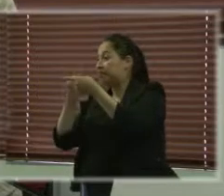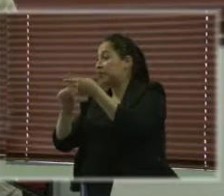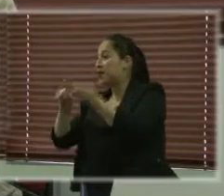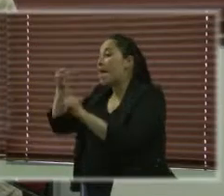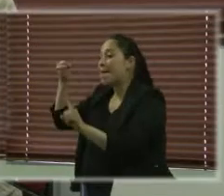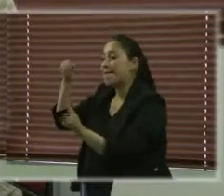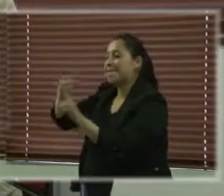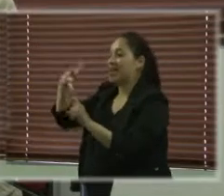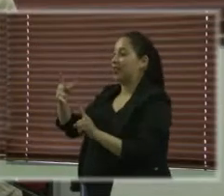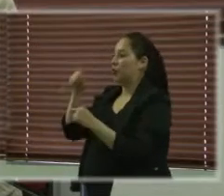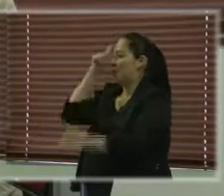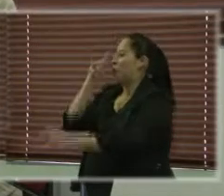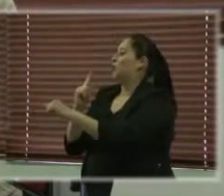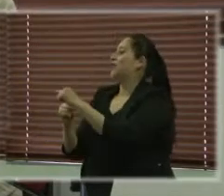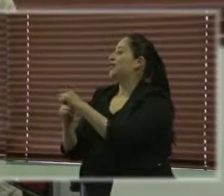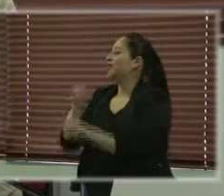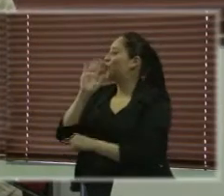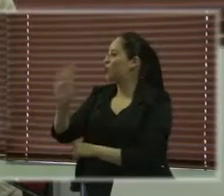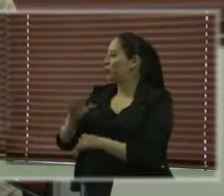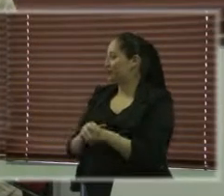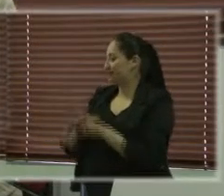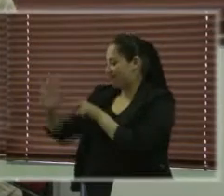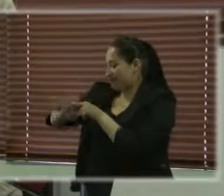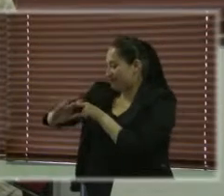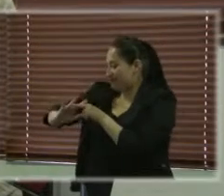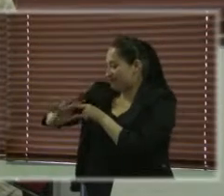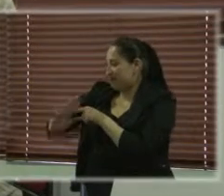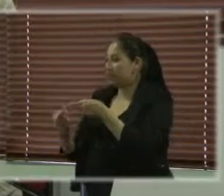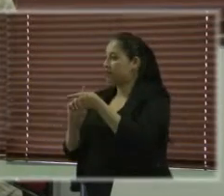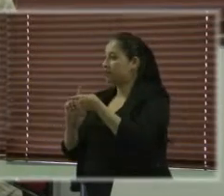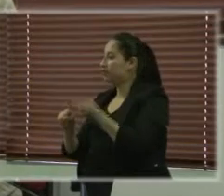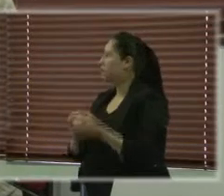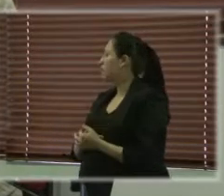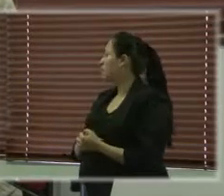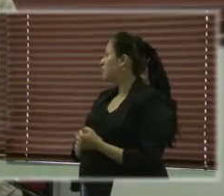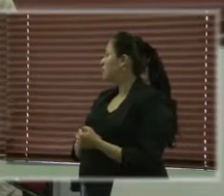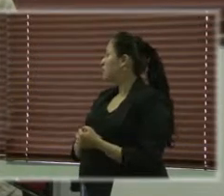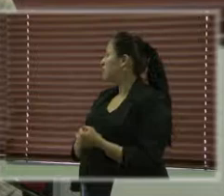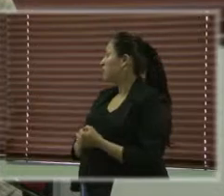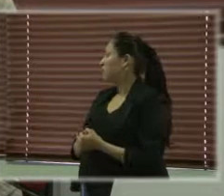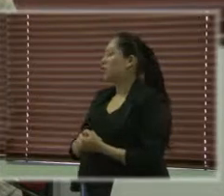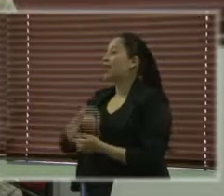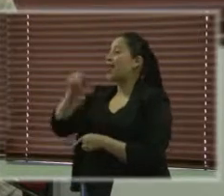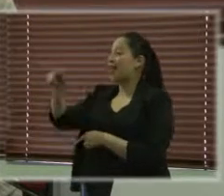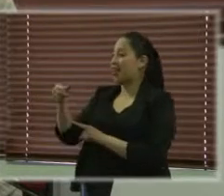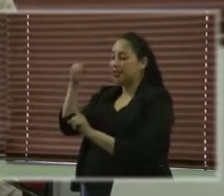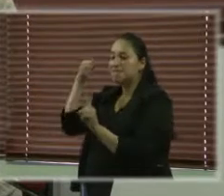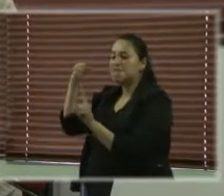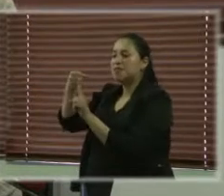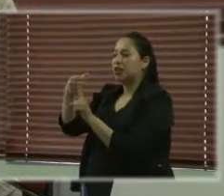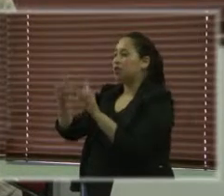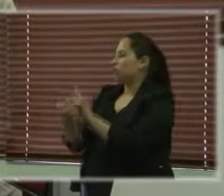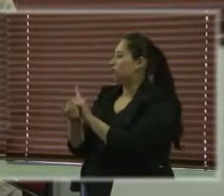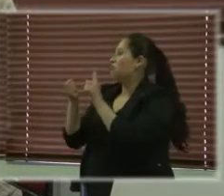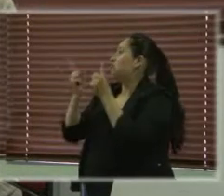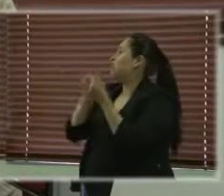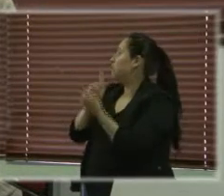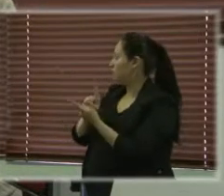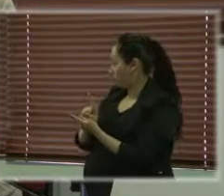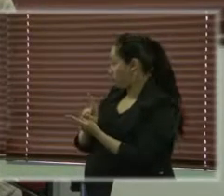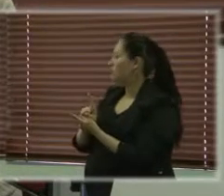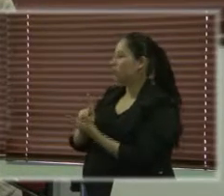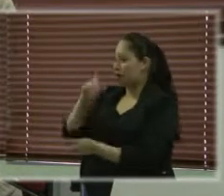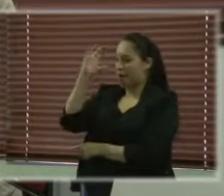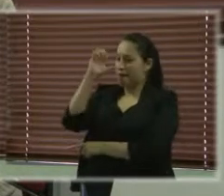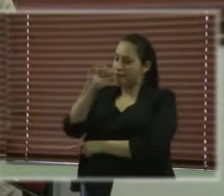impacto positivo y ese impacto puede ser un cambio que se puede